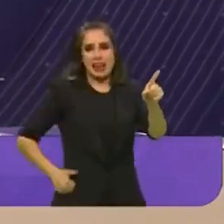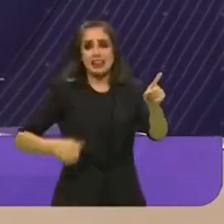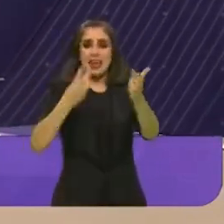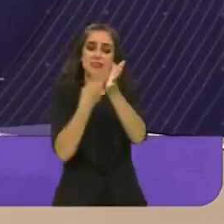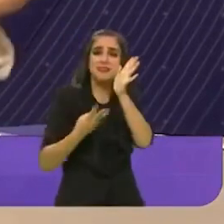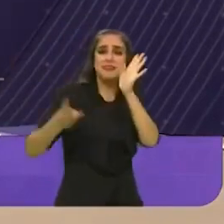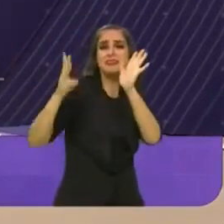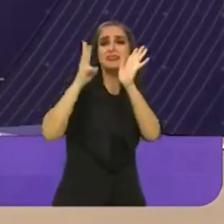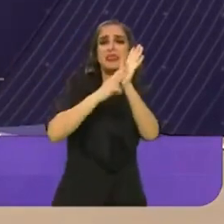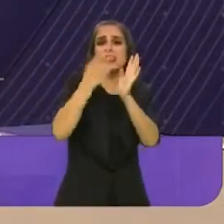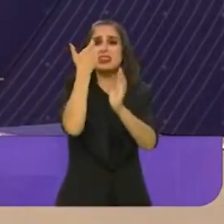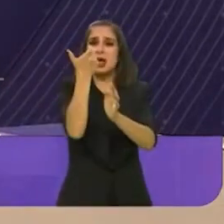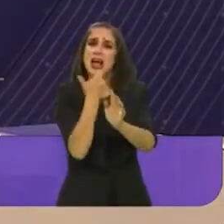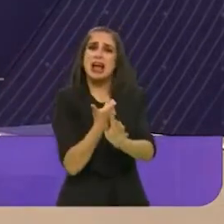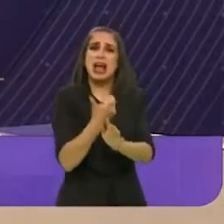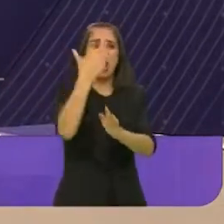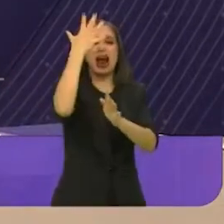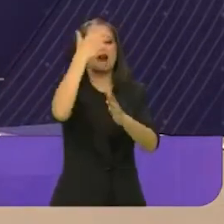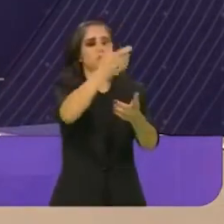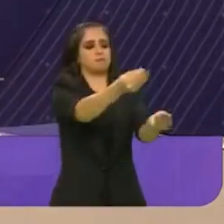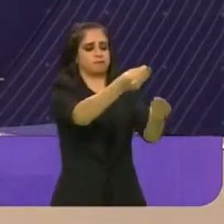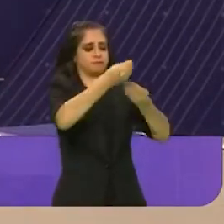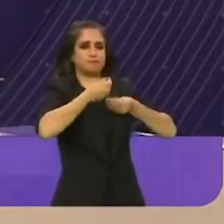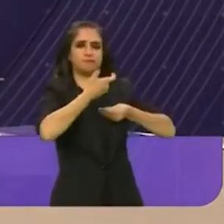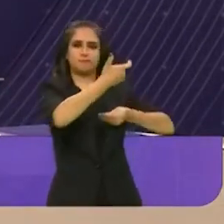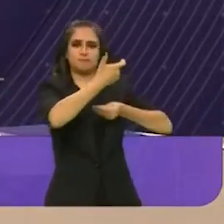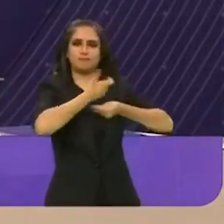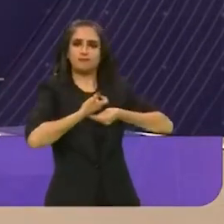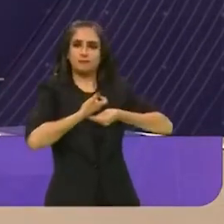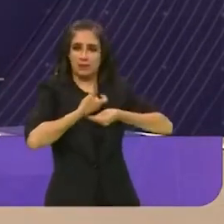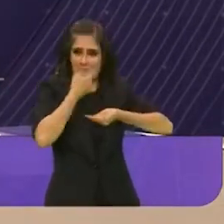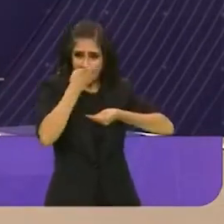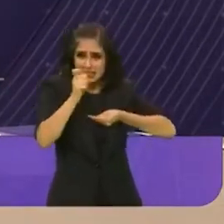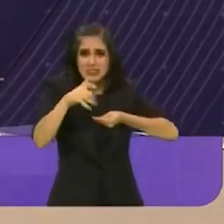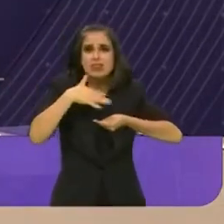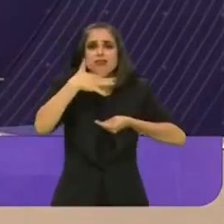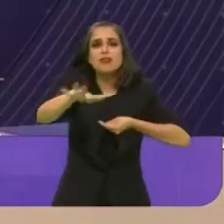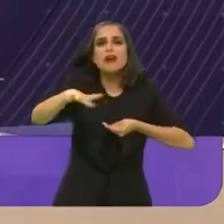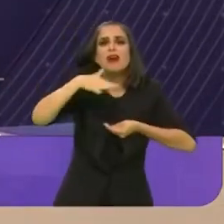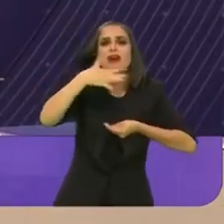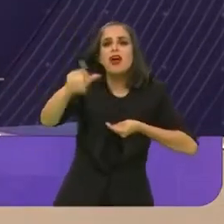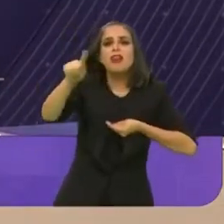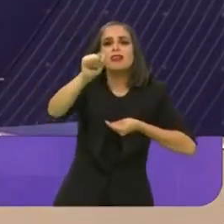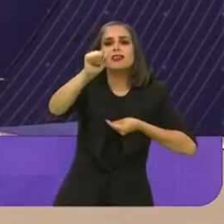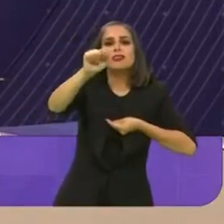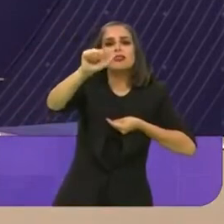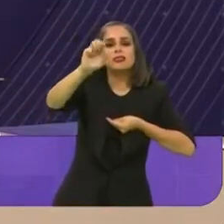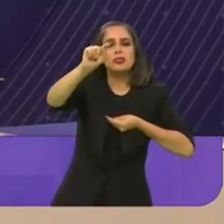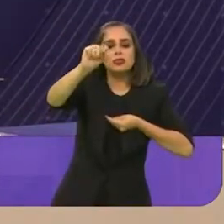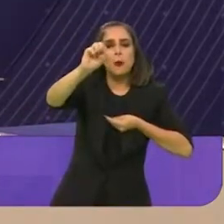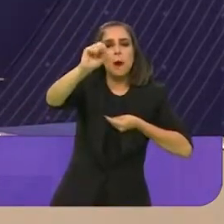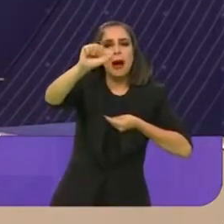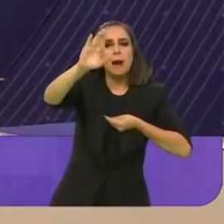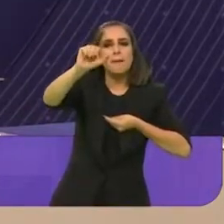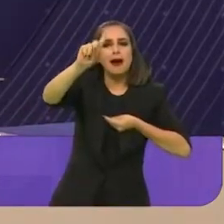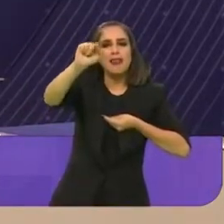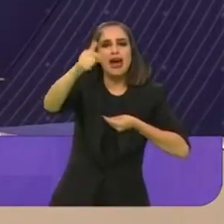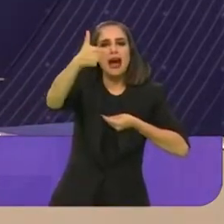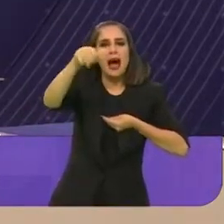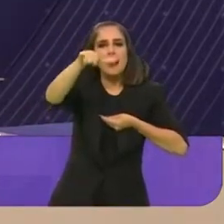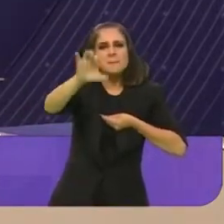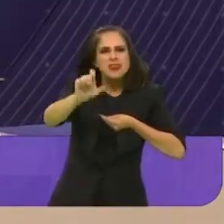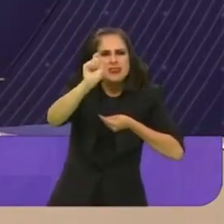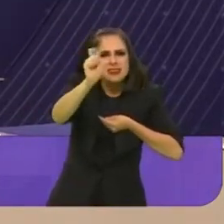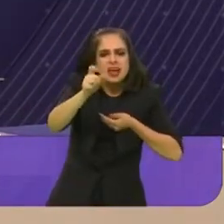original. ¿Cómo se llama esto? ¿Se llama corrupción? ¿Se llama Taboada Gate? Ese es Santiago Taboada. O